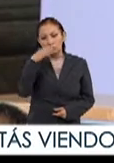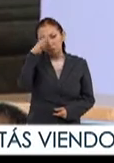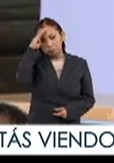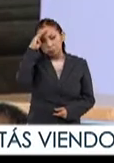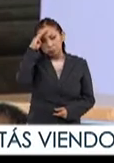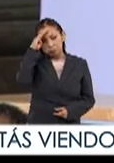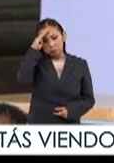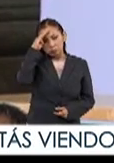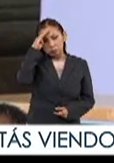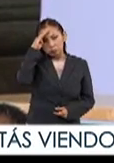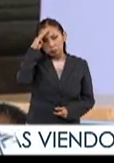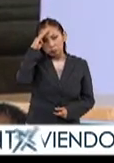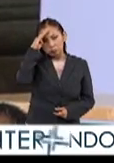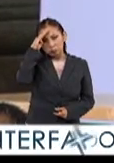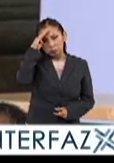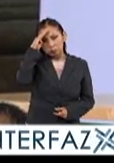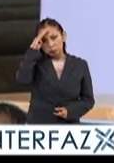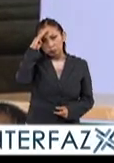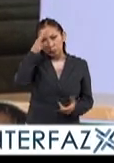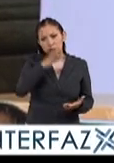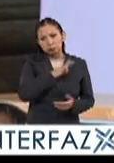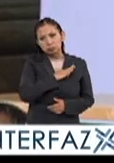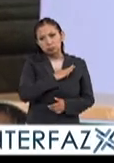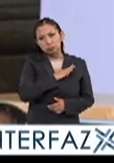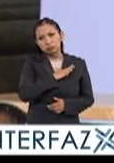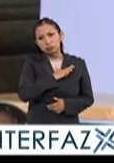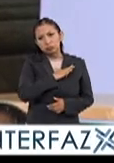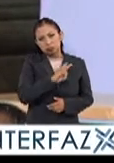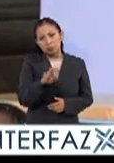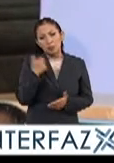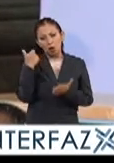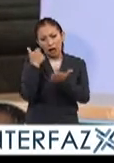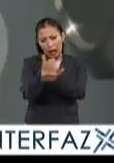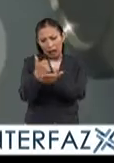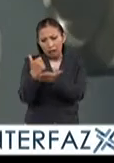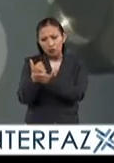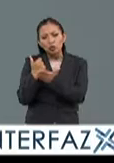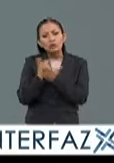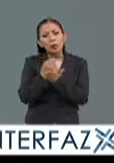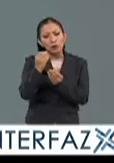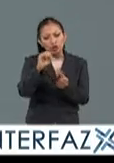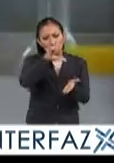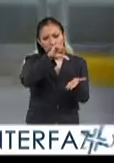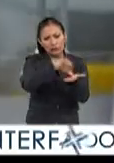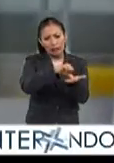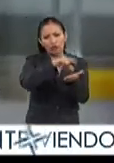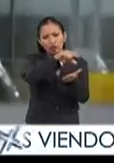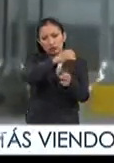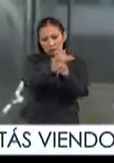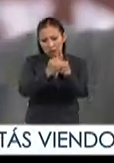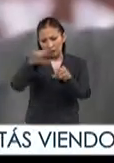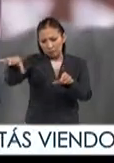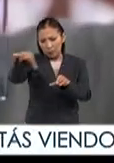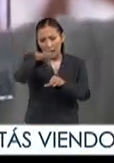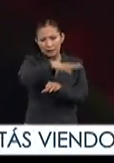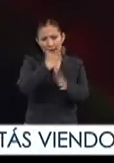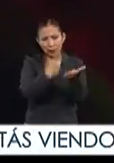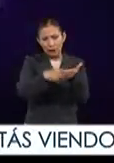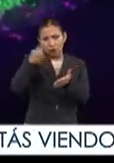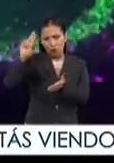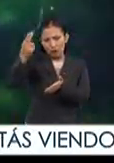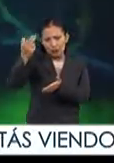que podemos ayudar mucho a los centros de investigación de las